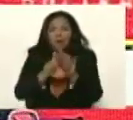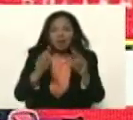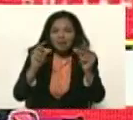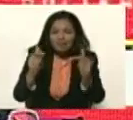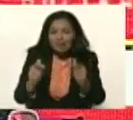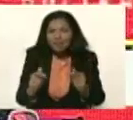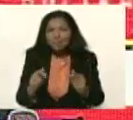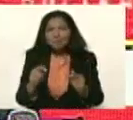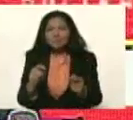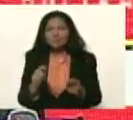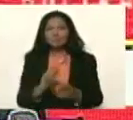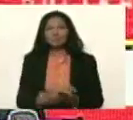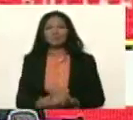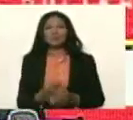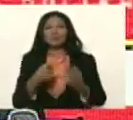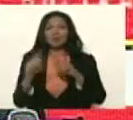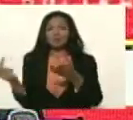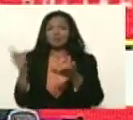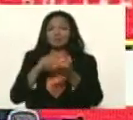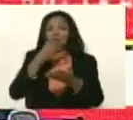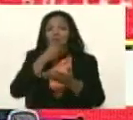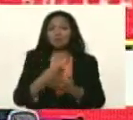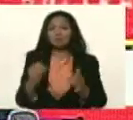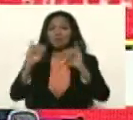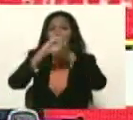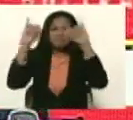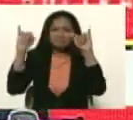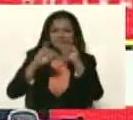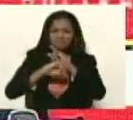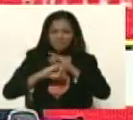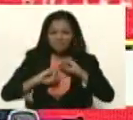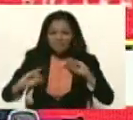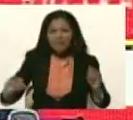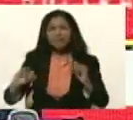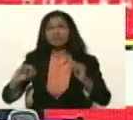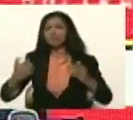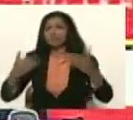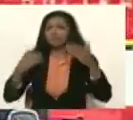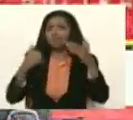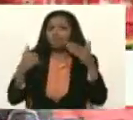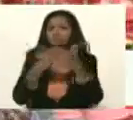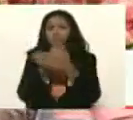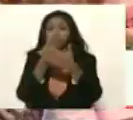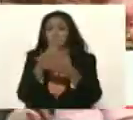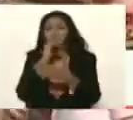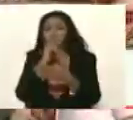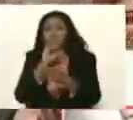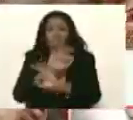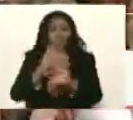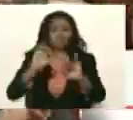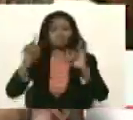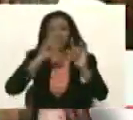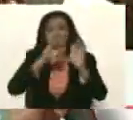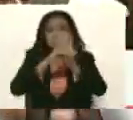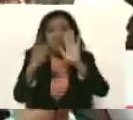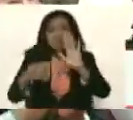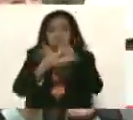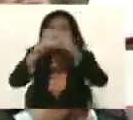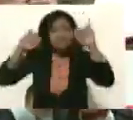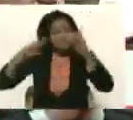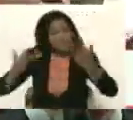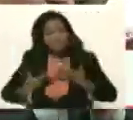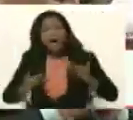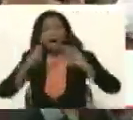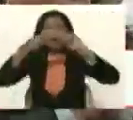Como era inevitable que vinieran unas navidades felices. Nadie podría evitarlo. Nadie nos quitará el derecho a la felicidad,